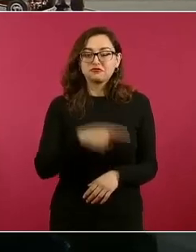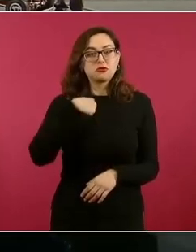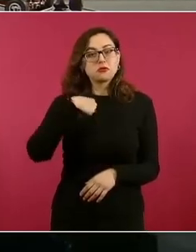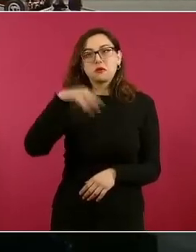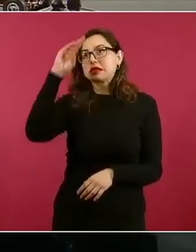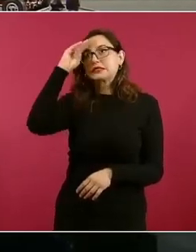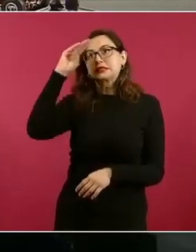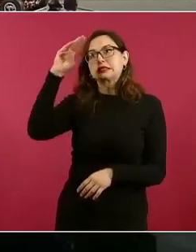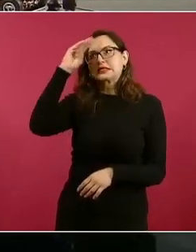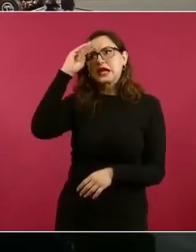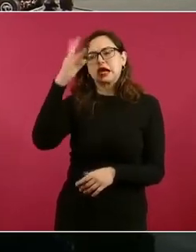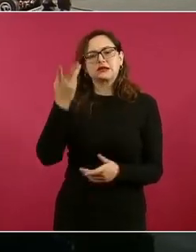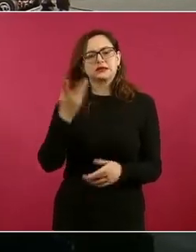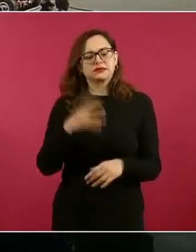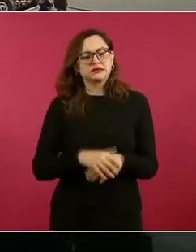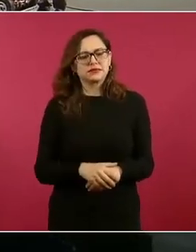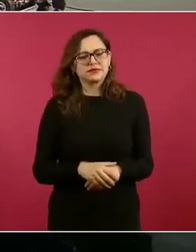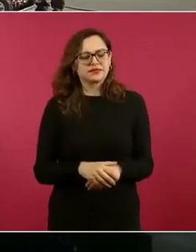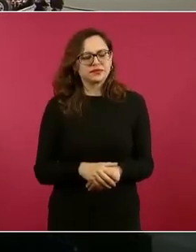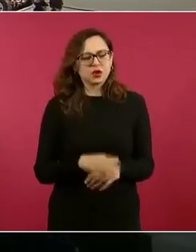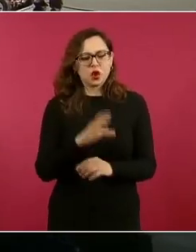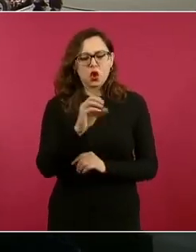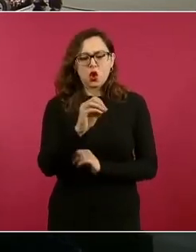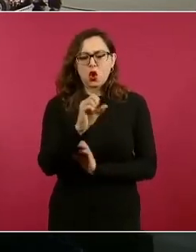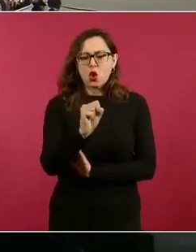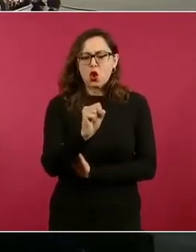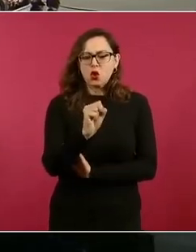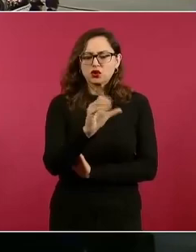¿Quién es Óscar Castelón?